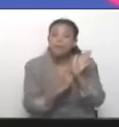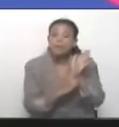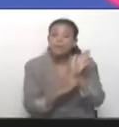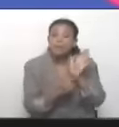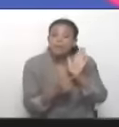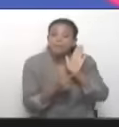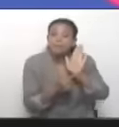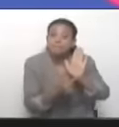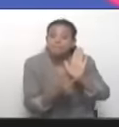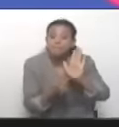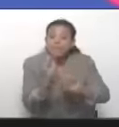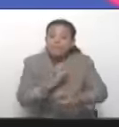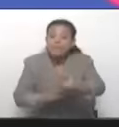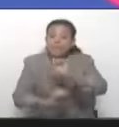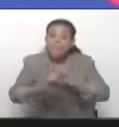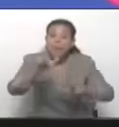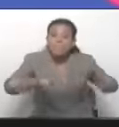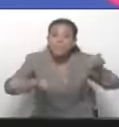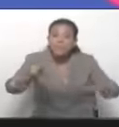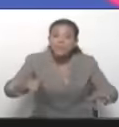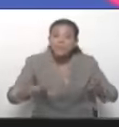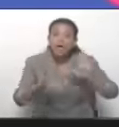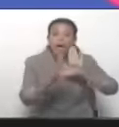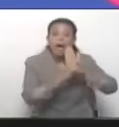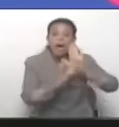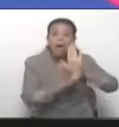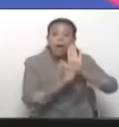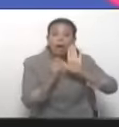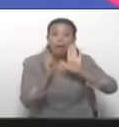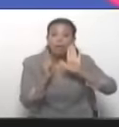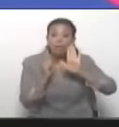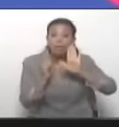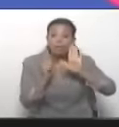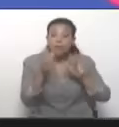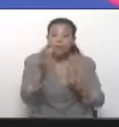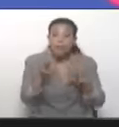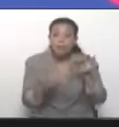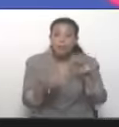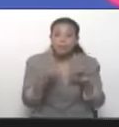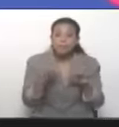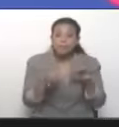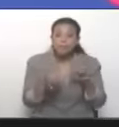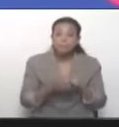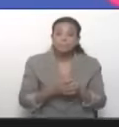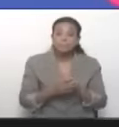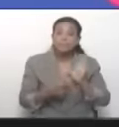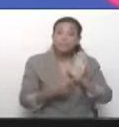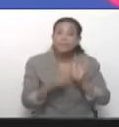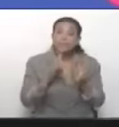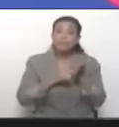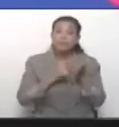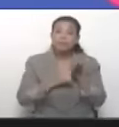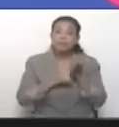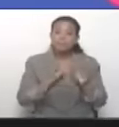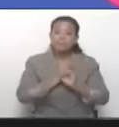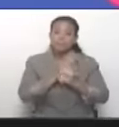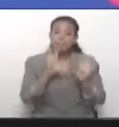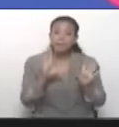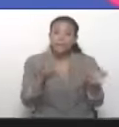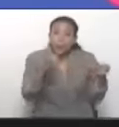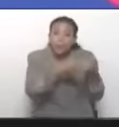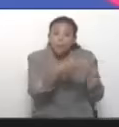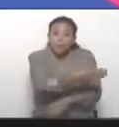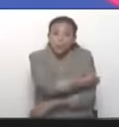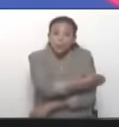defenderemos al país con la Constitución, las leyes, la justicia y la verdad. Que no pretenda